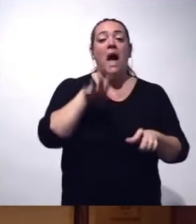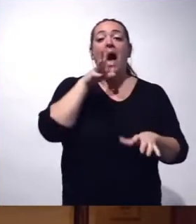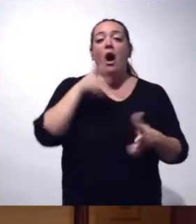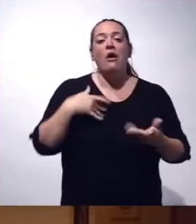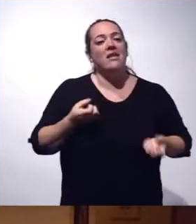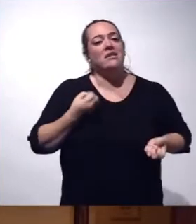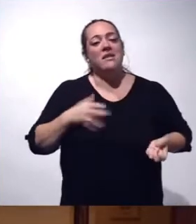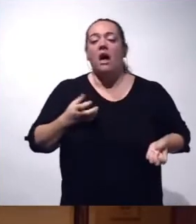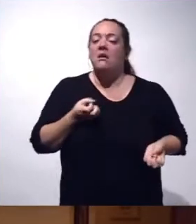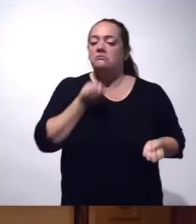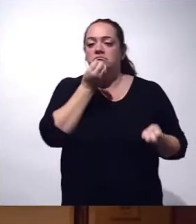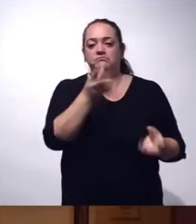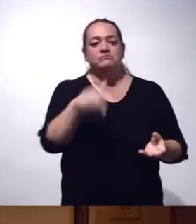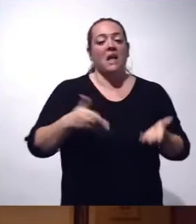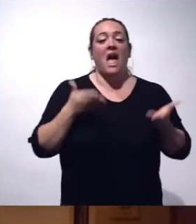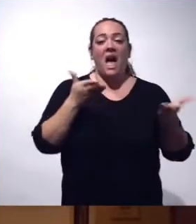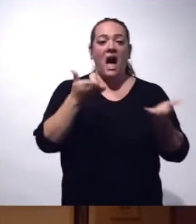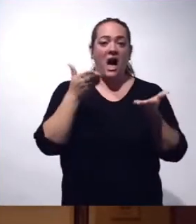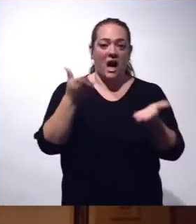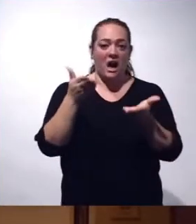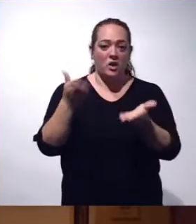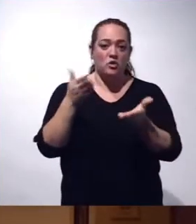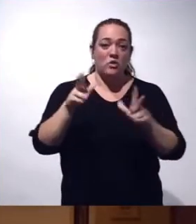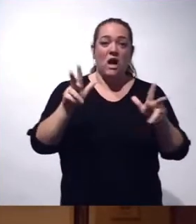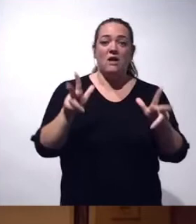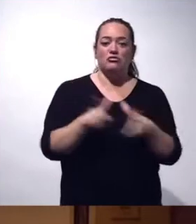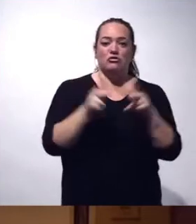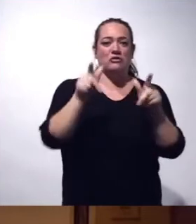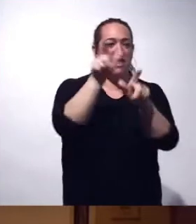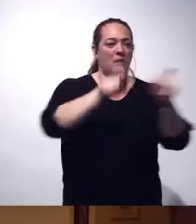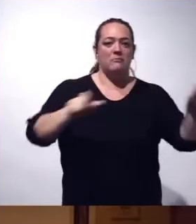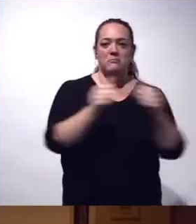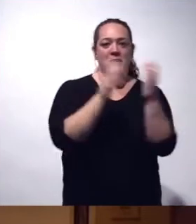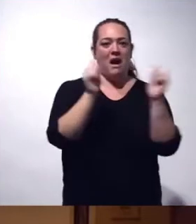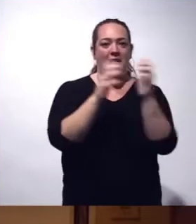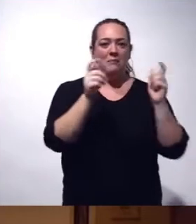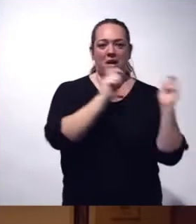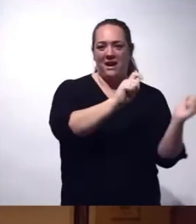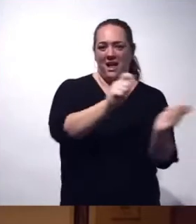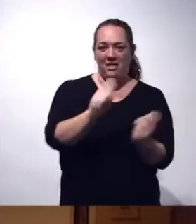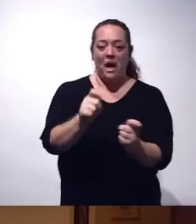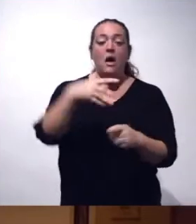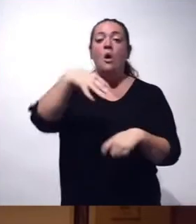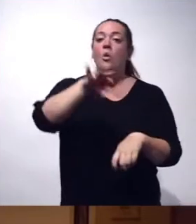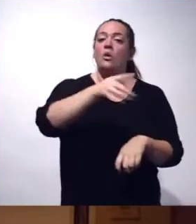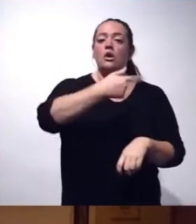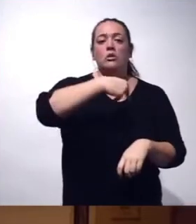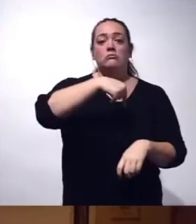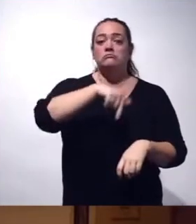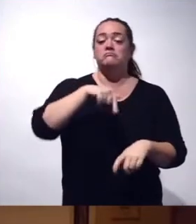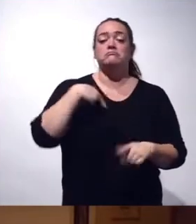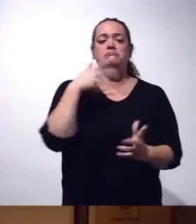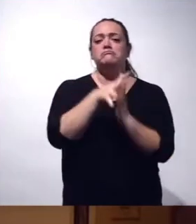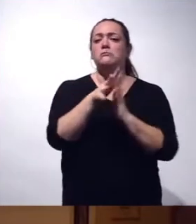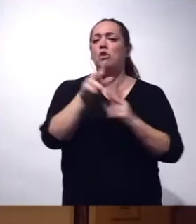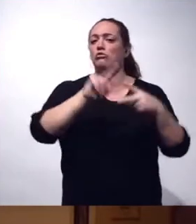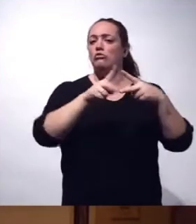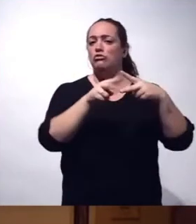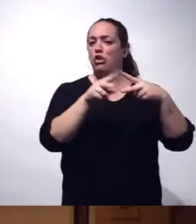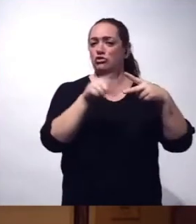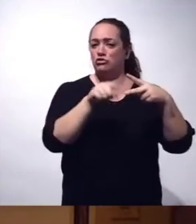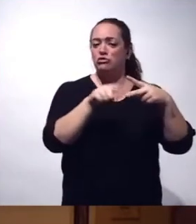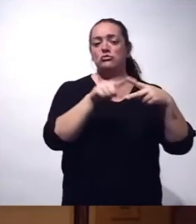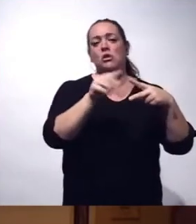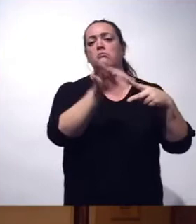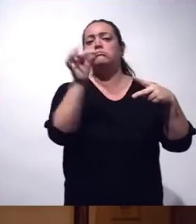de las ayudas que están llegando a la sociedad palmera. Solamente les voy a describir dos, voy a